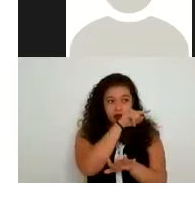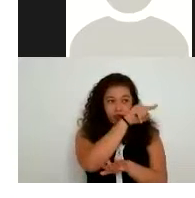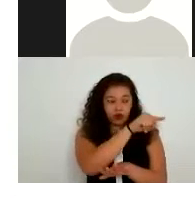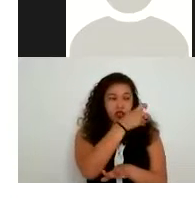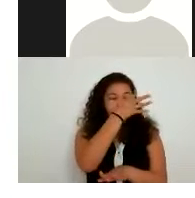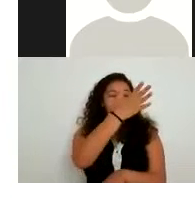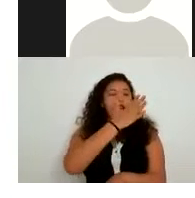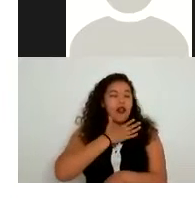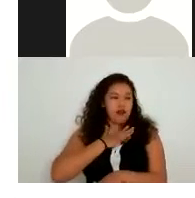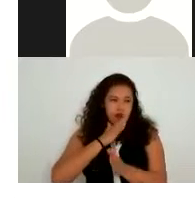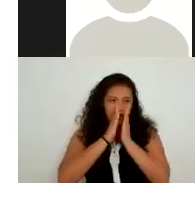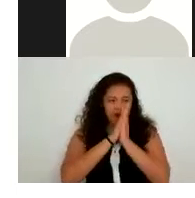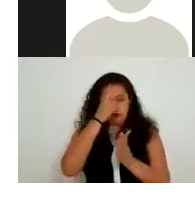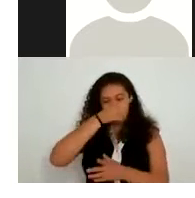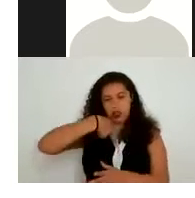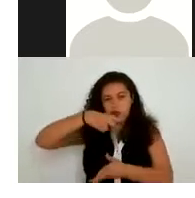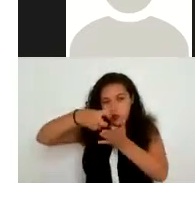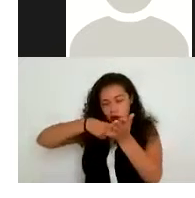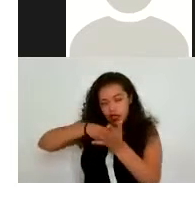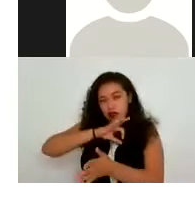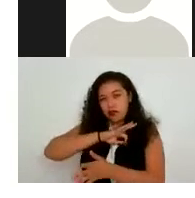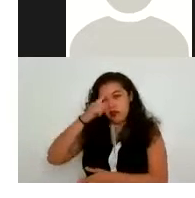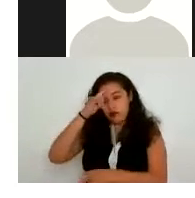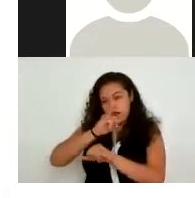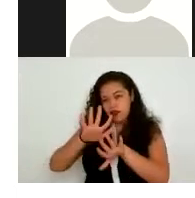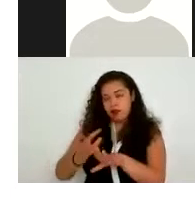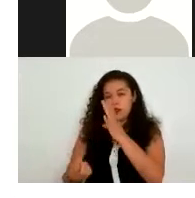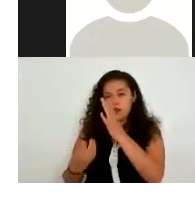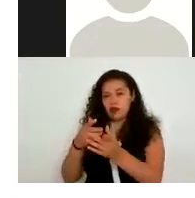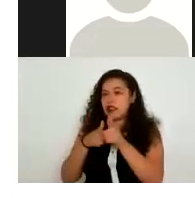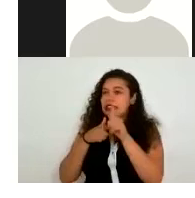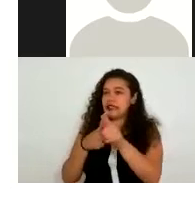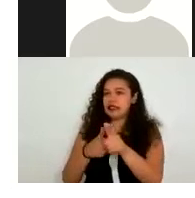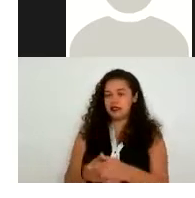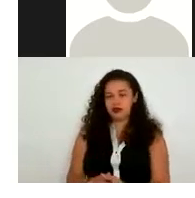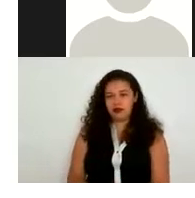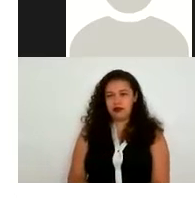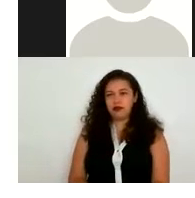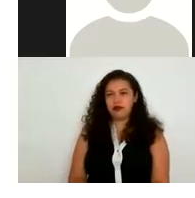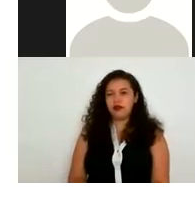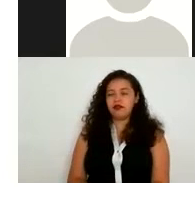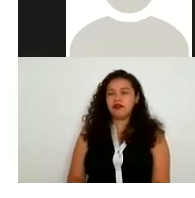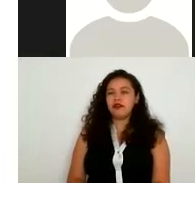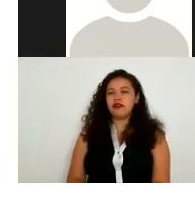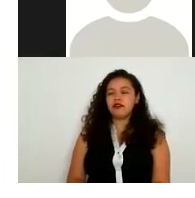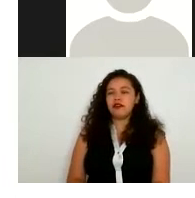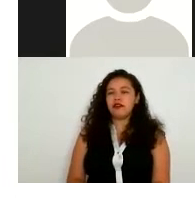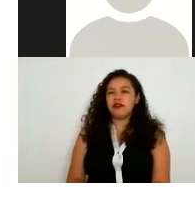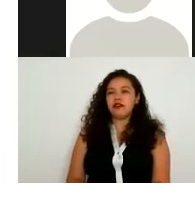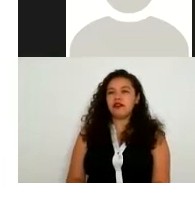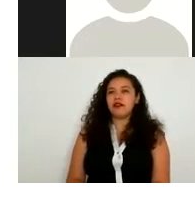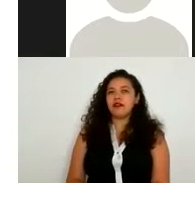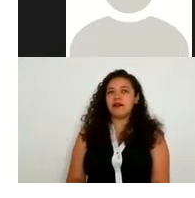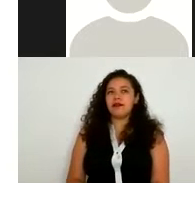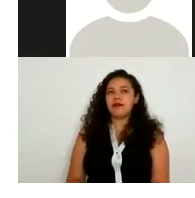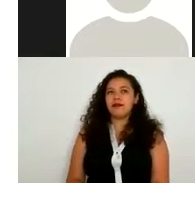pueda mantener actualizada tu información y la otra condición es cuando no se proporcionan directamente